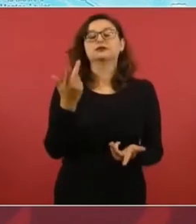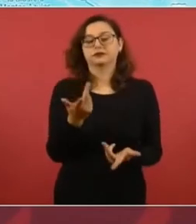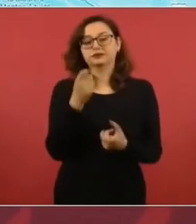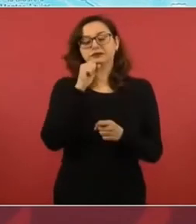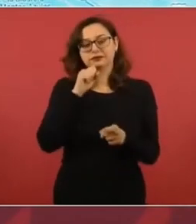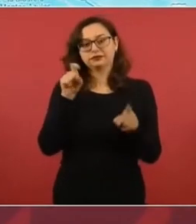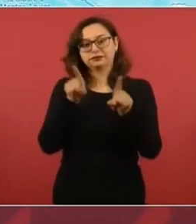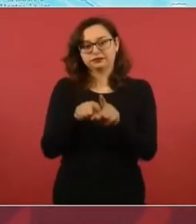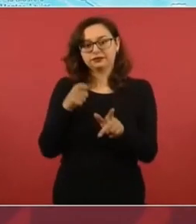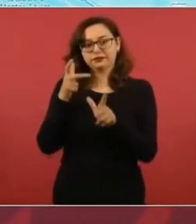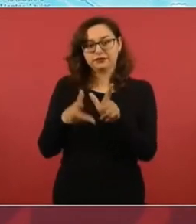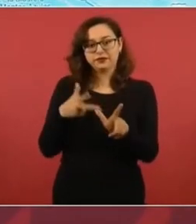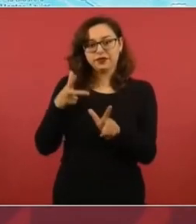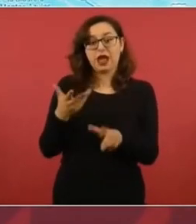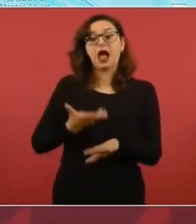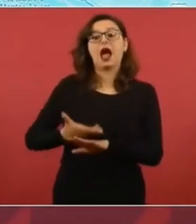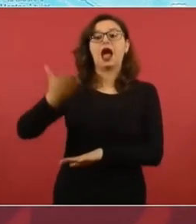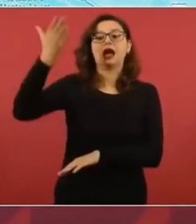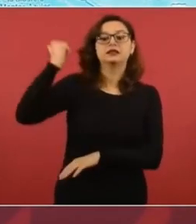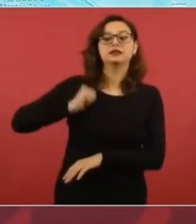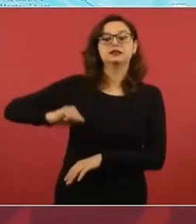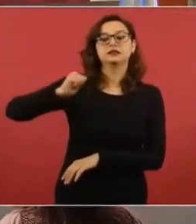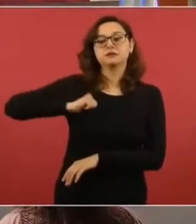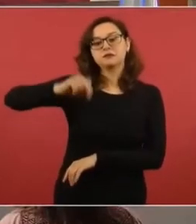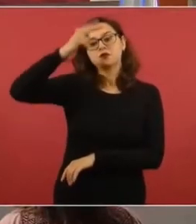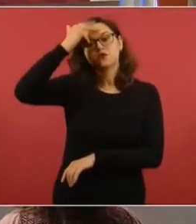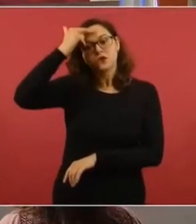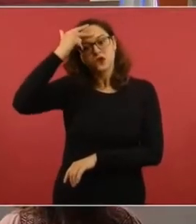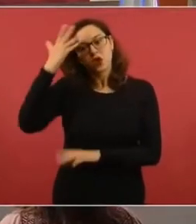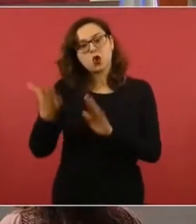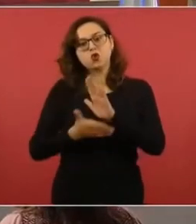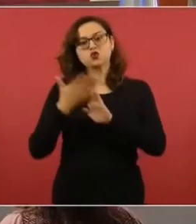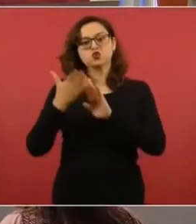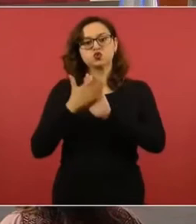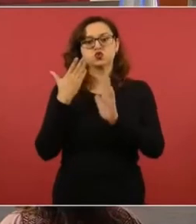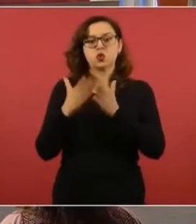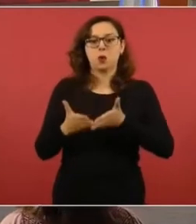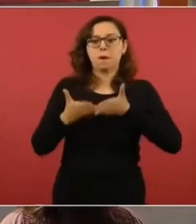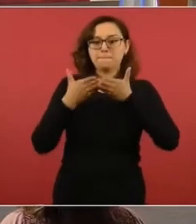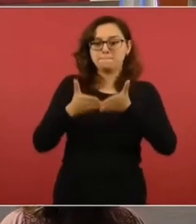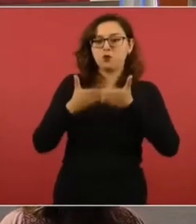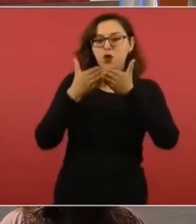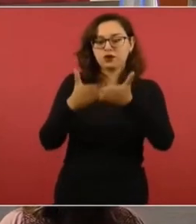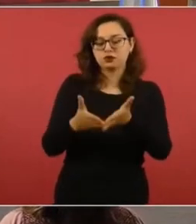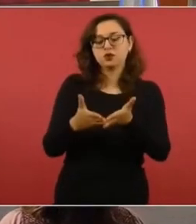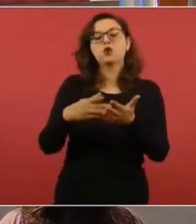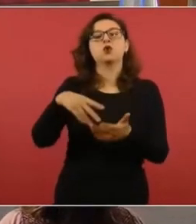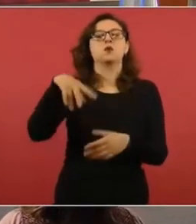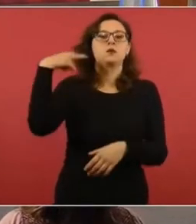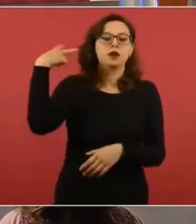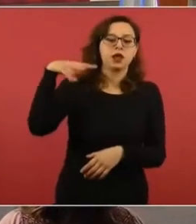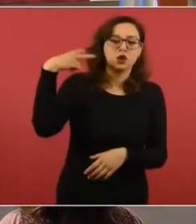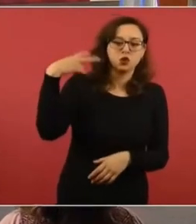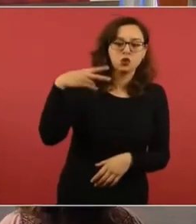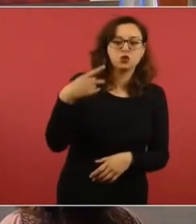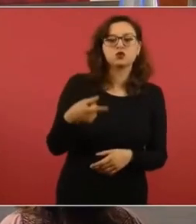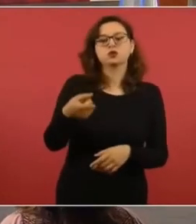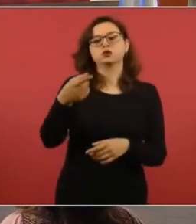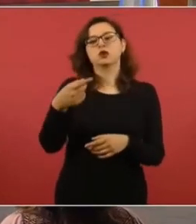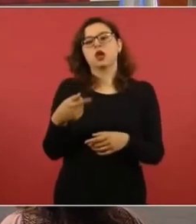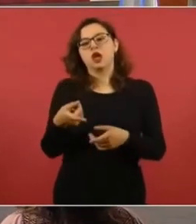Hizo el puerto de Salina Cruz y también el de Veracruz, con el mismo